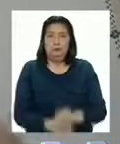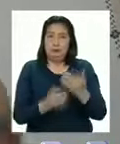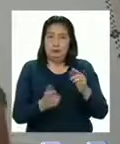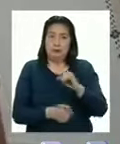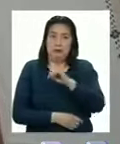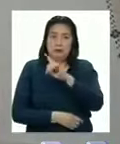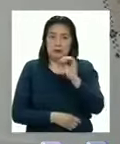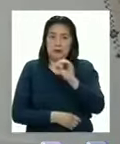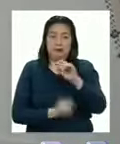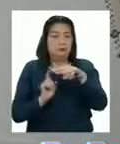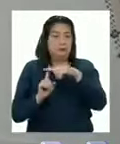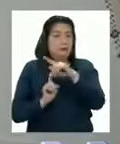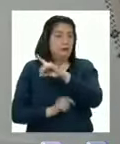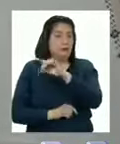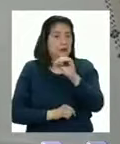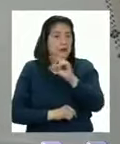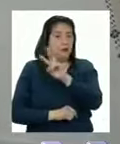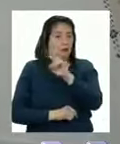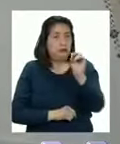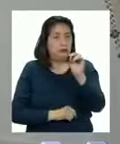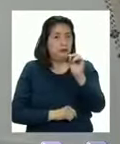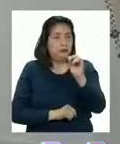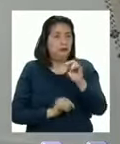Cien más cien es doscientos